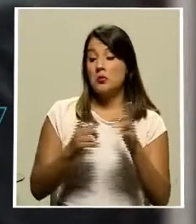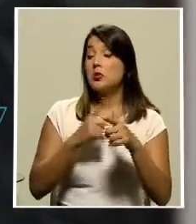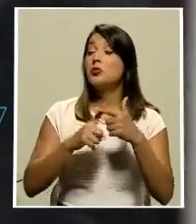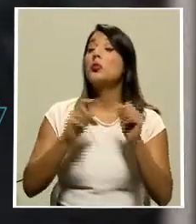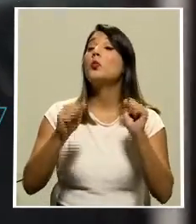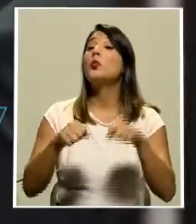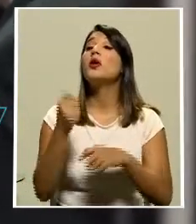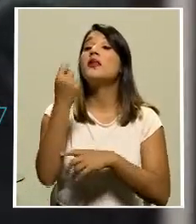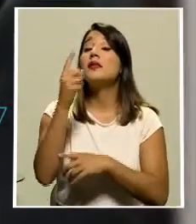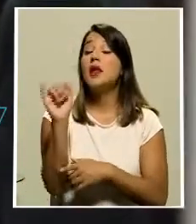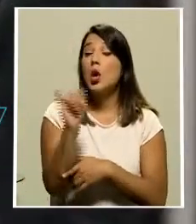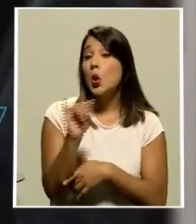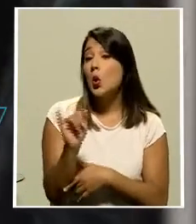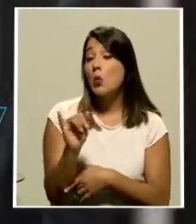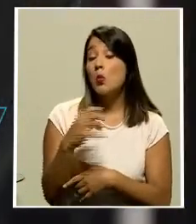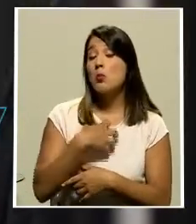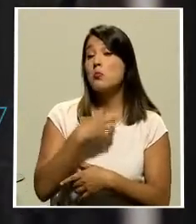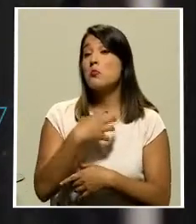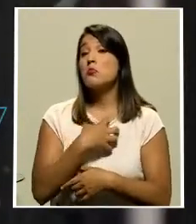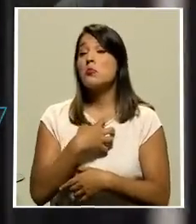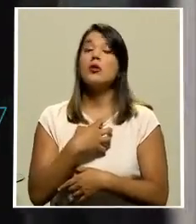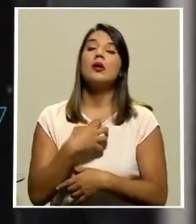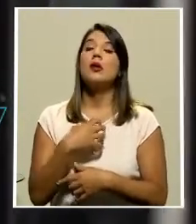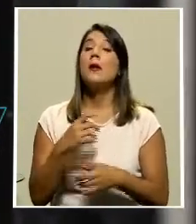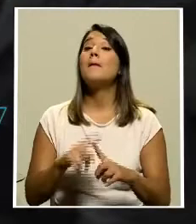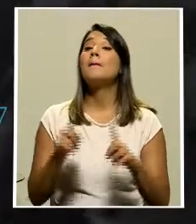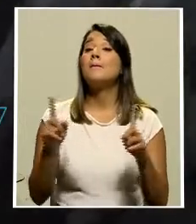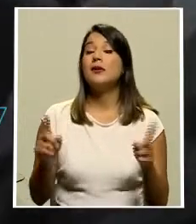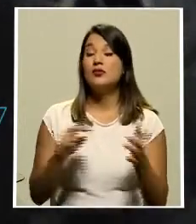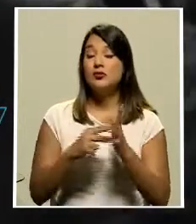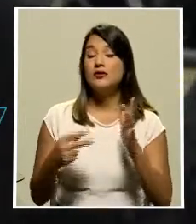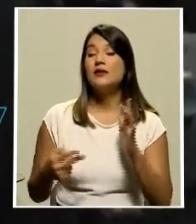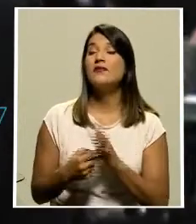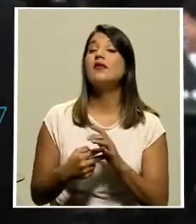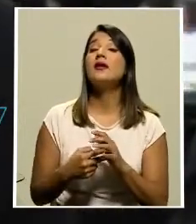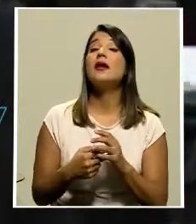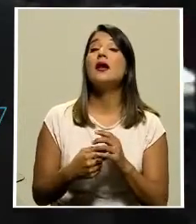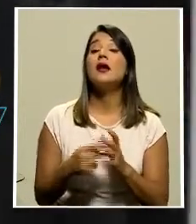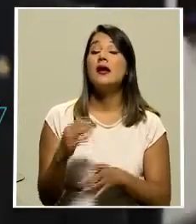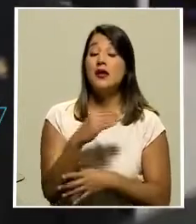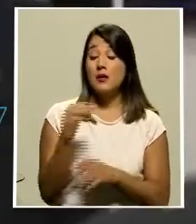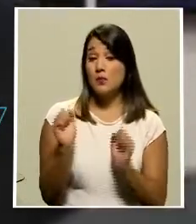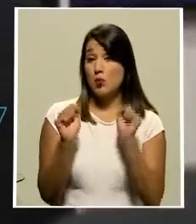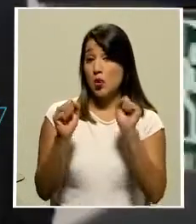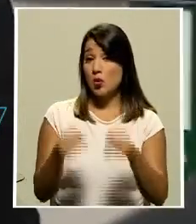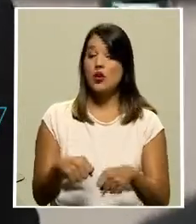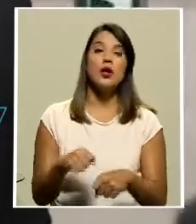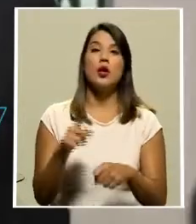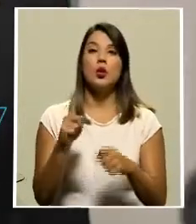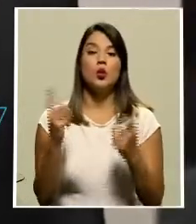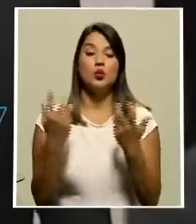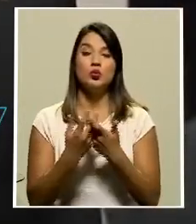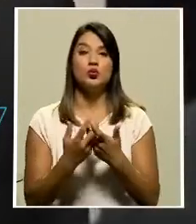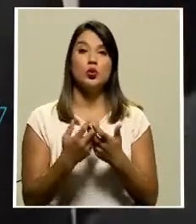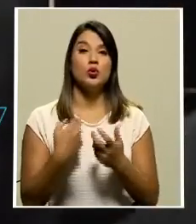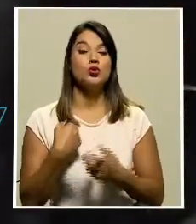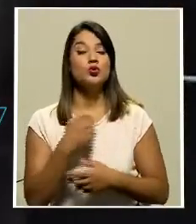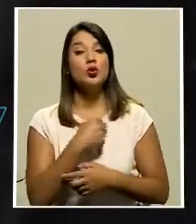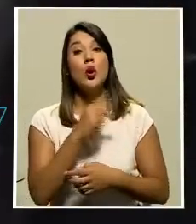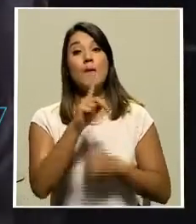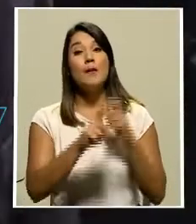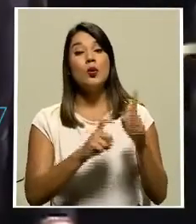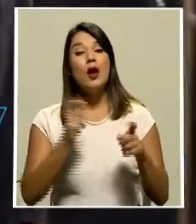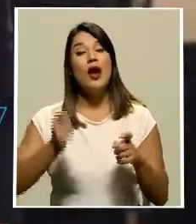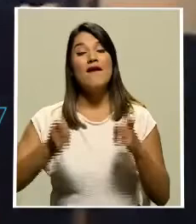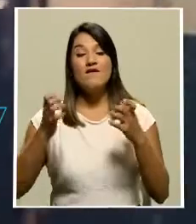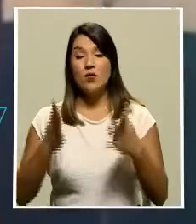interpretar como una interpelación velada lo que excedería la lógica parlamentaria y podría ser inconstitucional consultado al respecto el